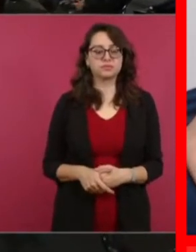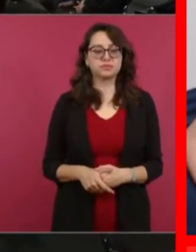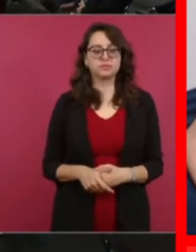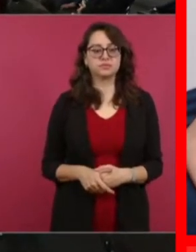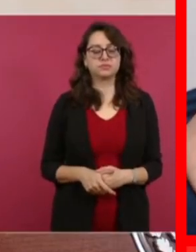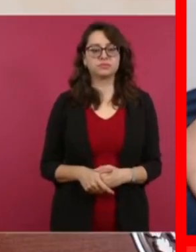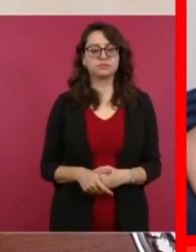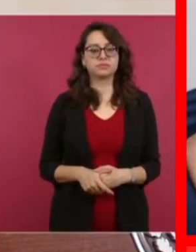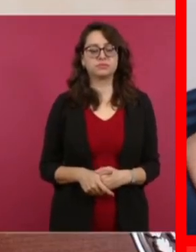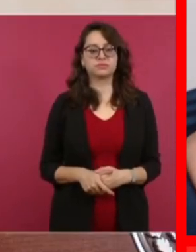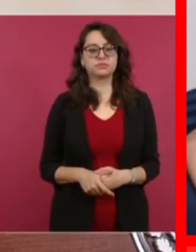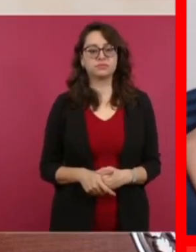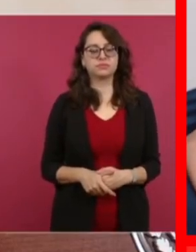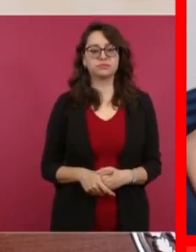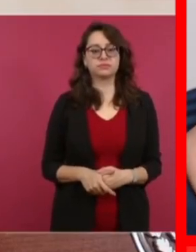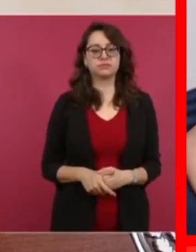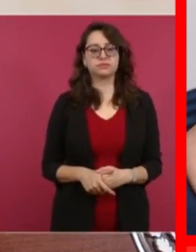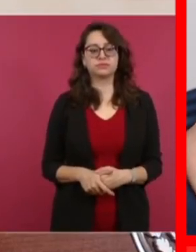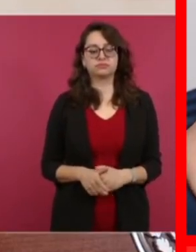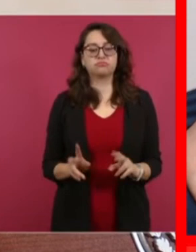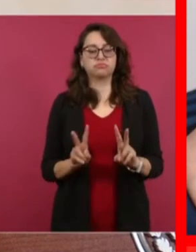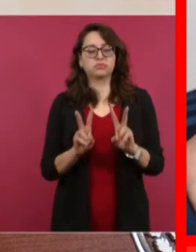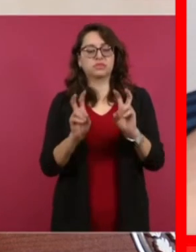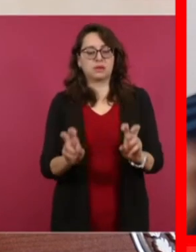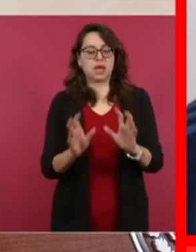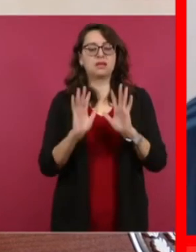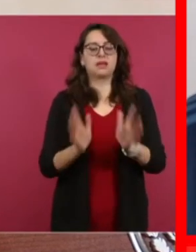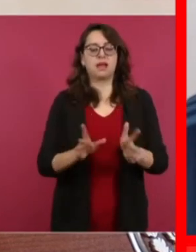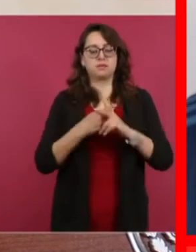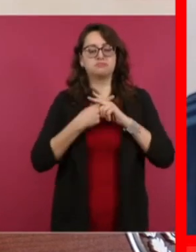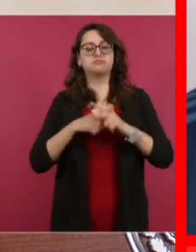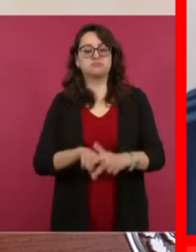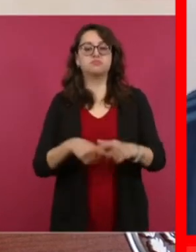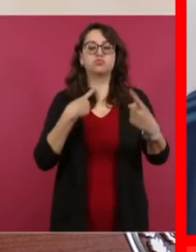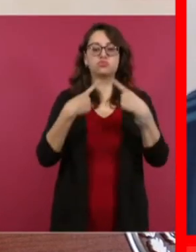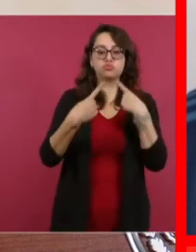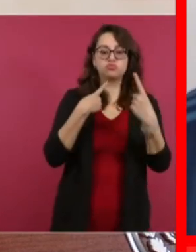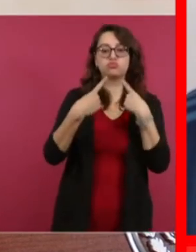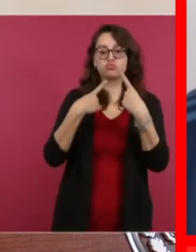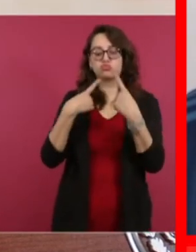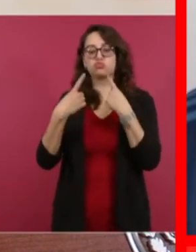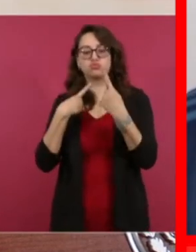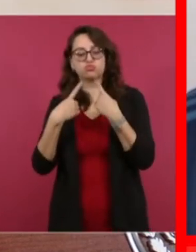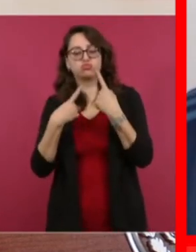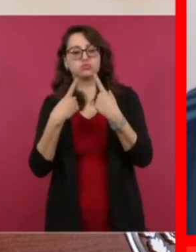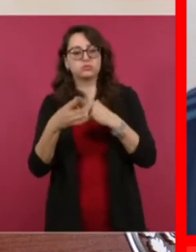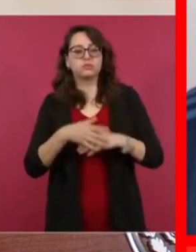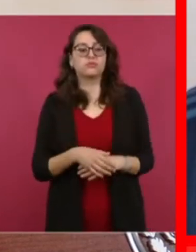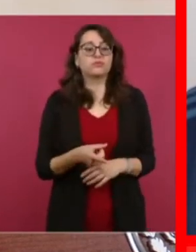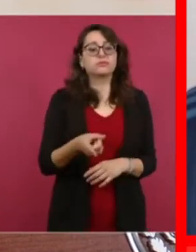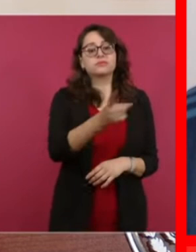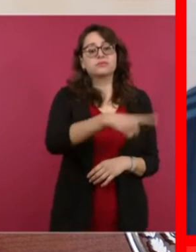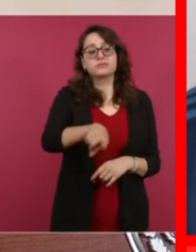que ya se está tratando. Ellos están queriendo seguir